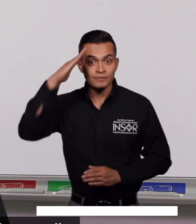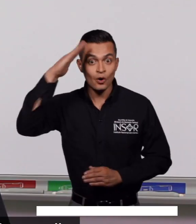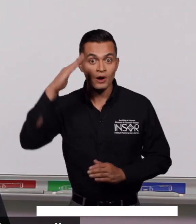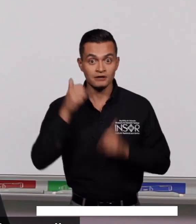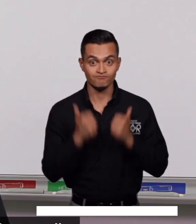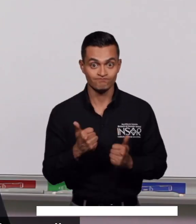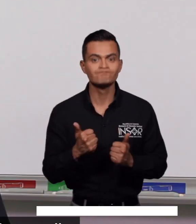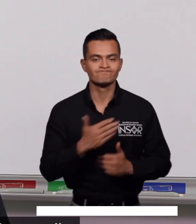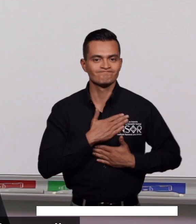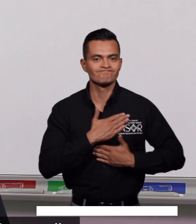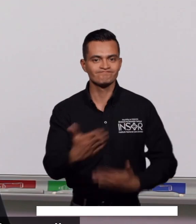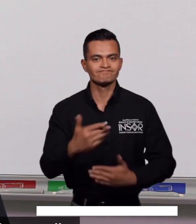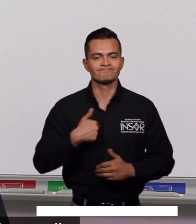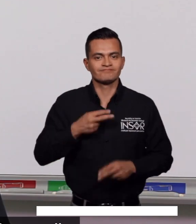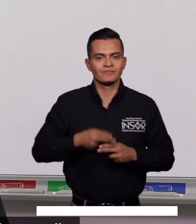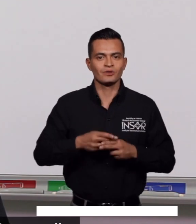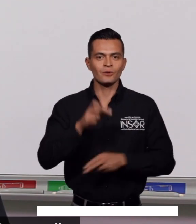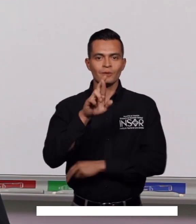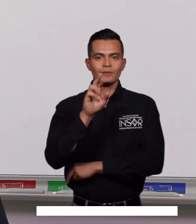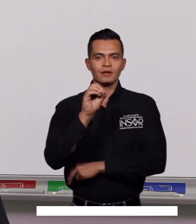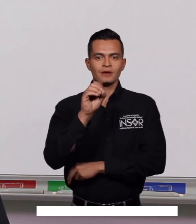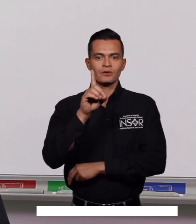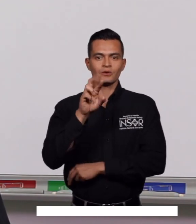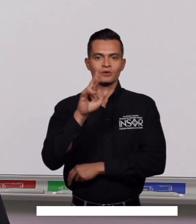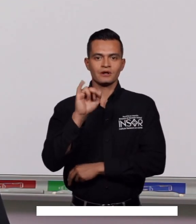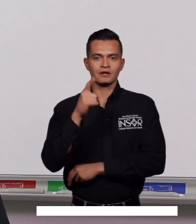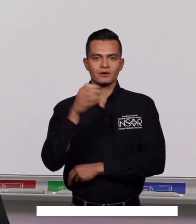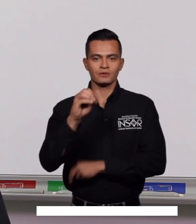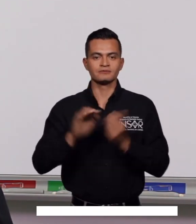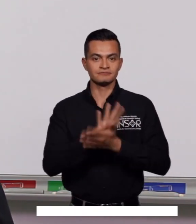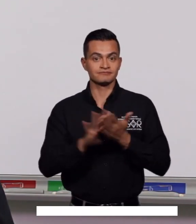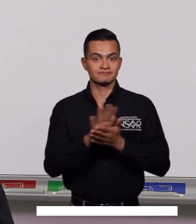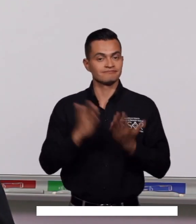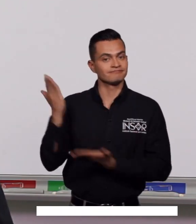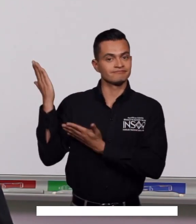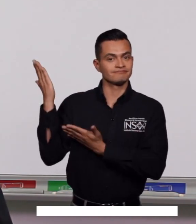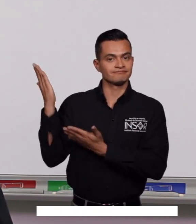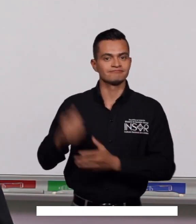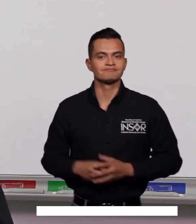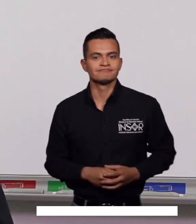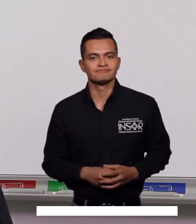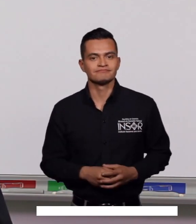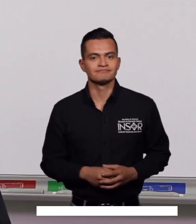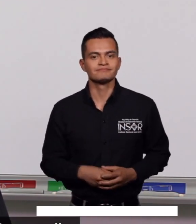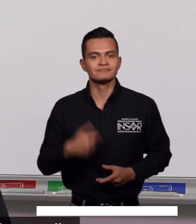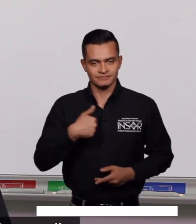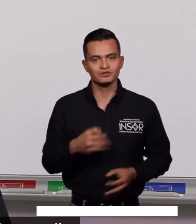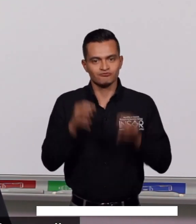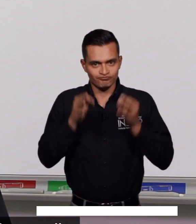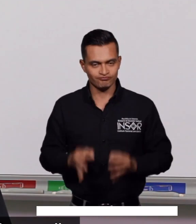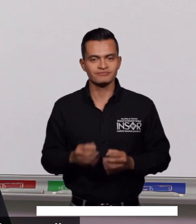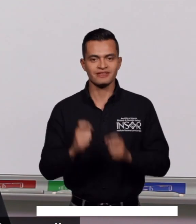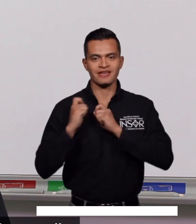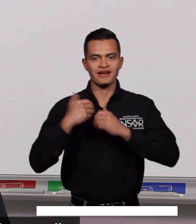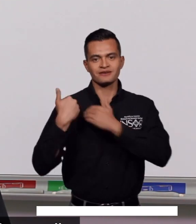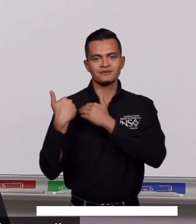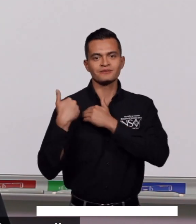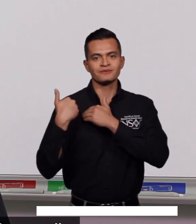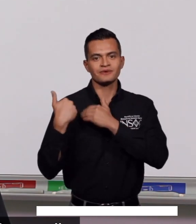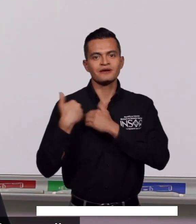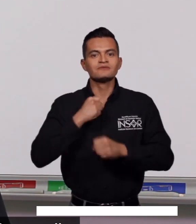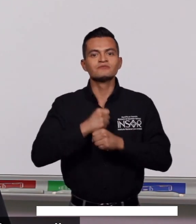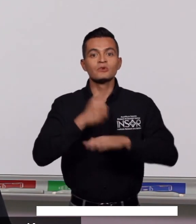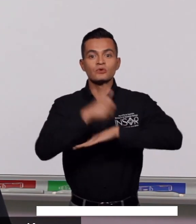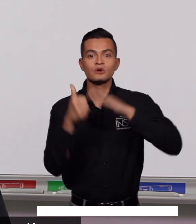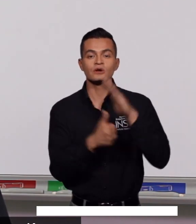Hola, ¿cómo están? Mucho gusto. Mi nombre es Rodrigo Sepúlveda. ¿Mi seña? Soy el actual subdirector de promoción y